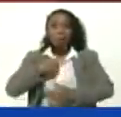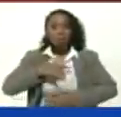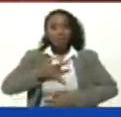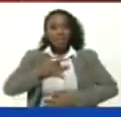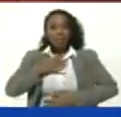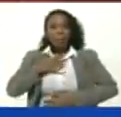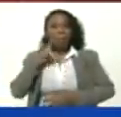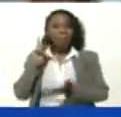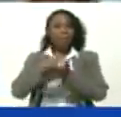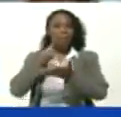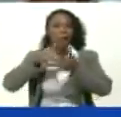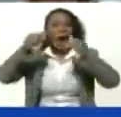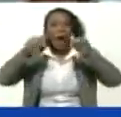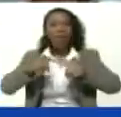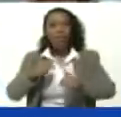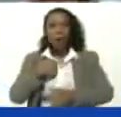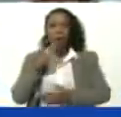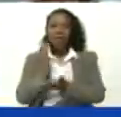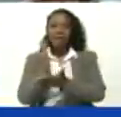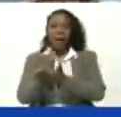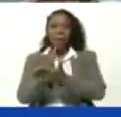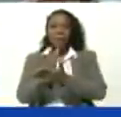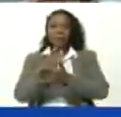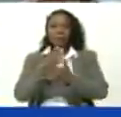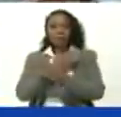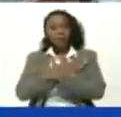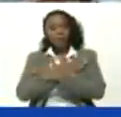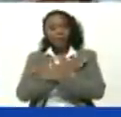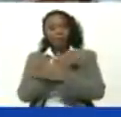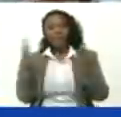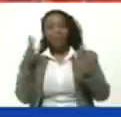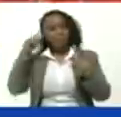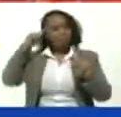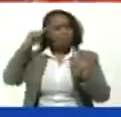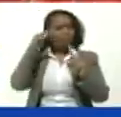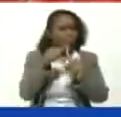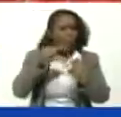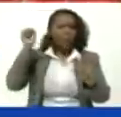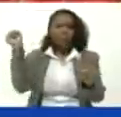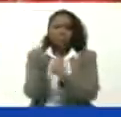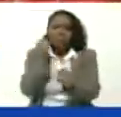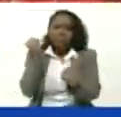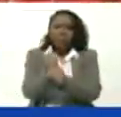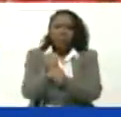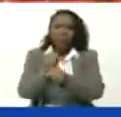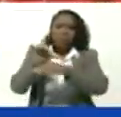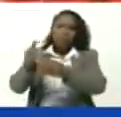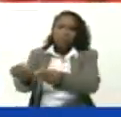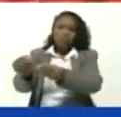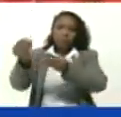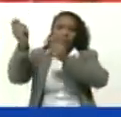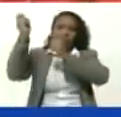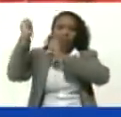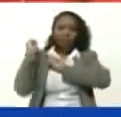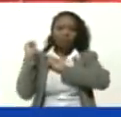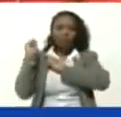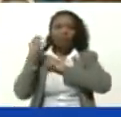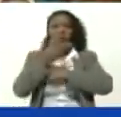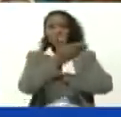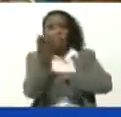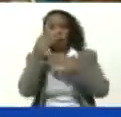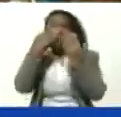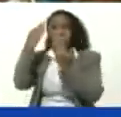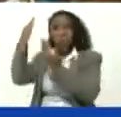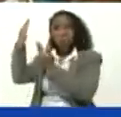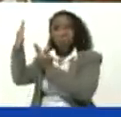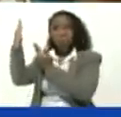presencia Siempre cede Su Dedicación Nos dejó Un legado Miren Todos los que ustedes ven aquí